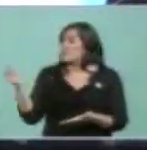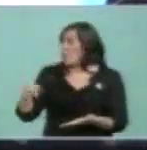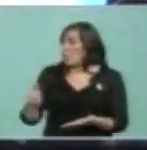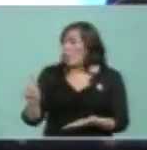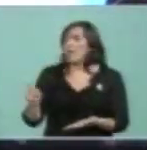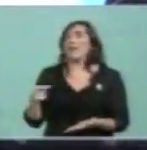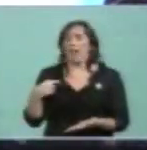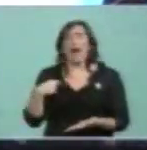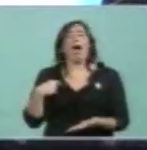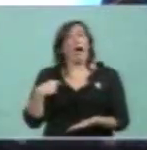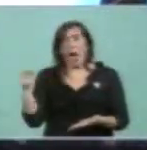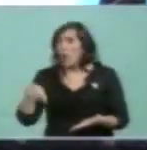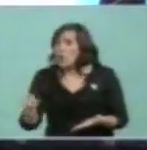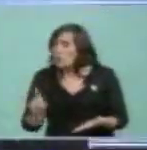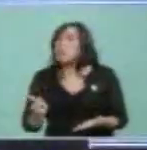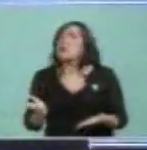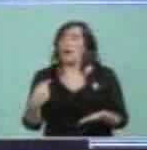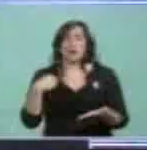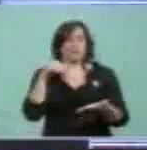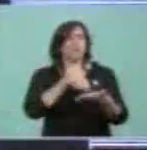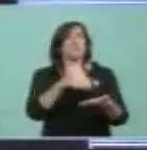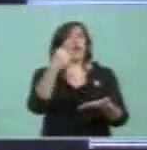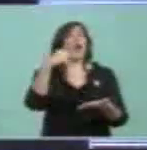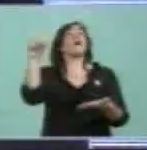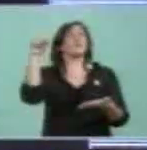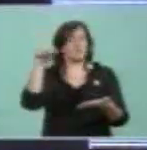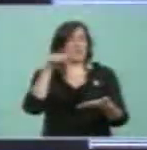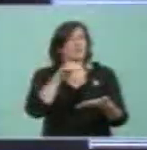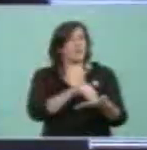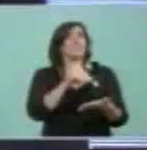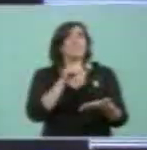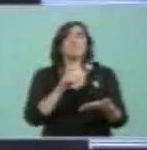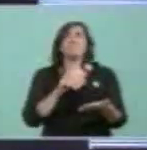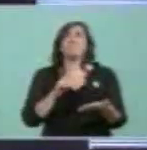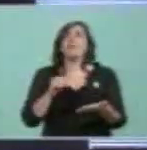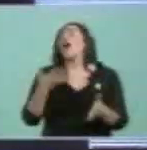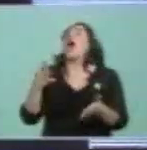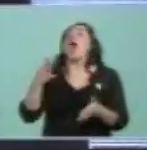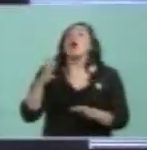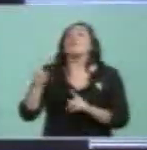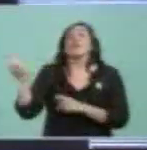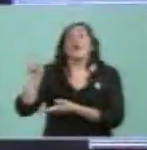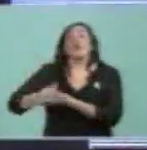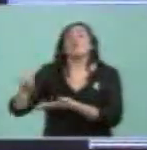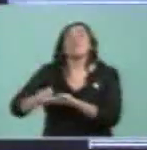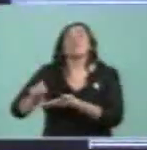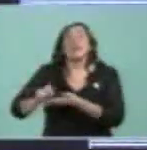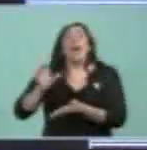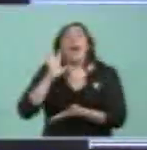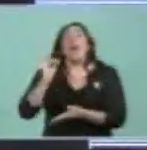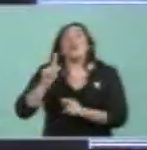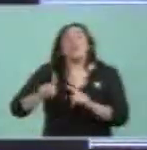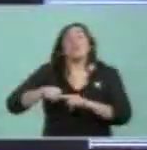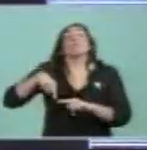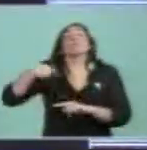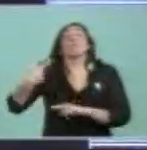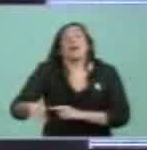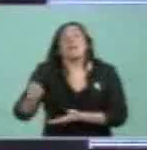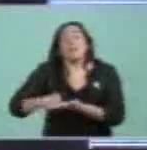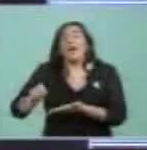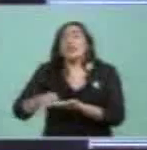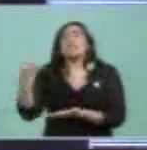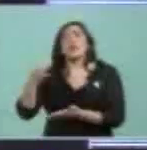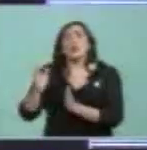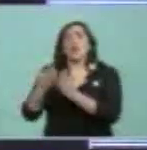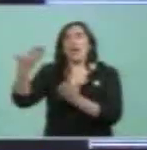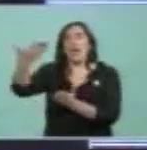Le vamos a poner ausente al senador Fernández. Se va ir escribiendo algún otro artículo para mañana en el diario. Muy buen artículo en